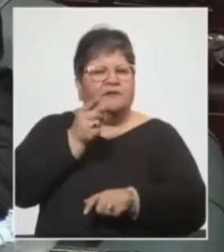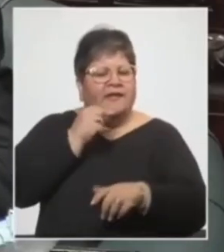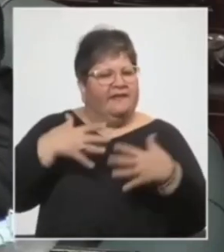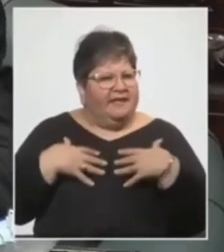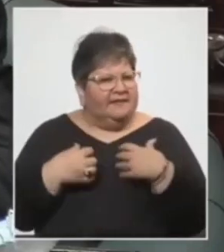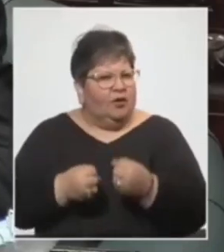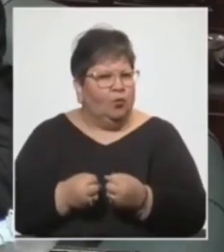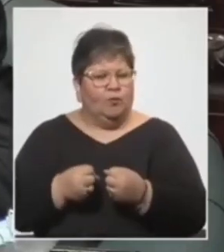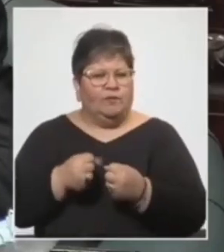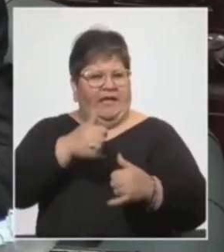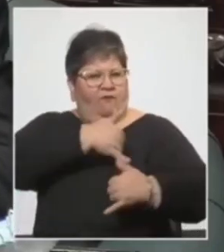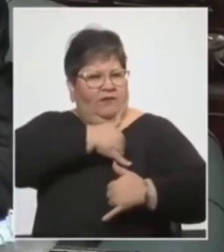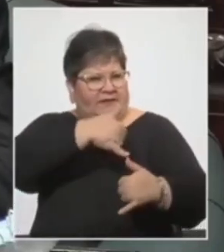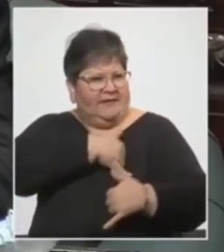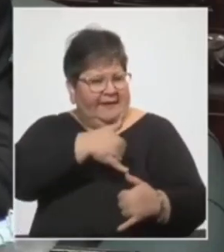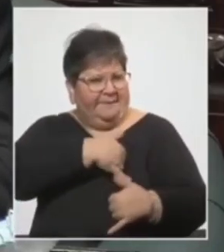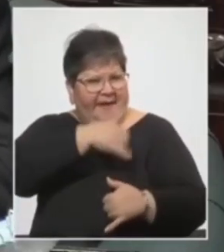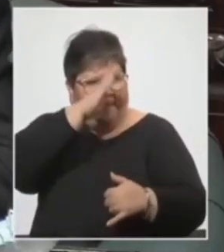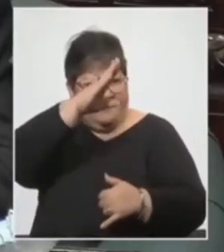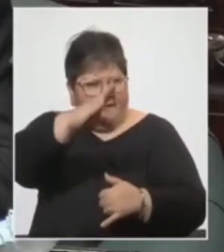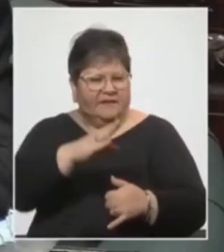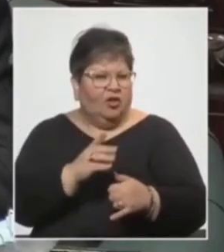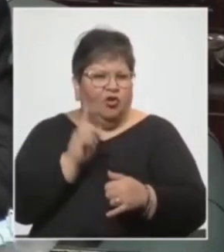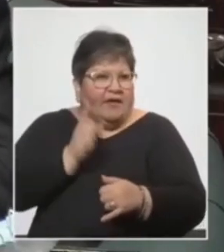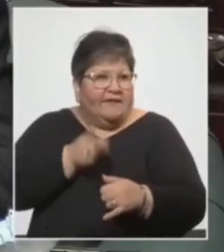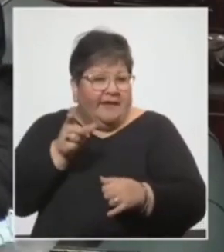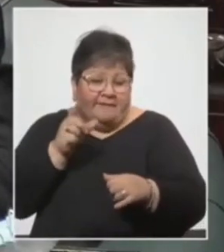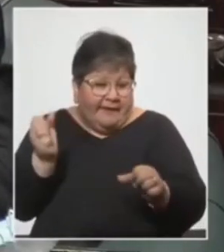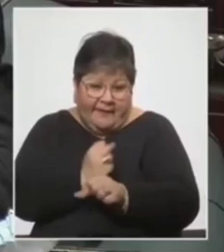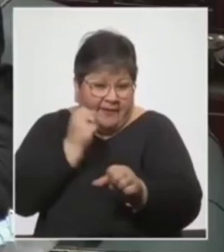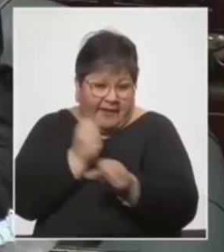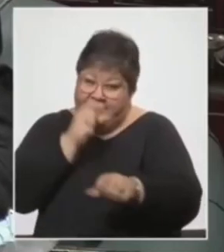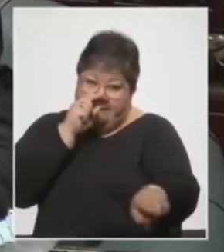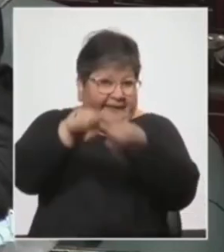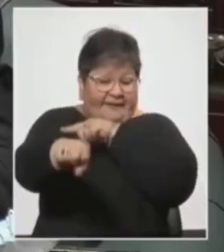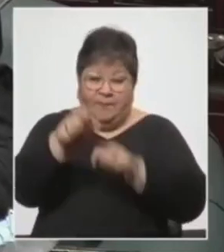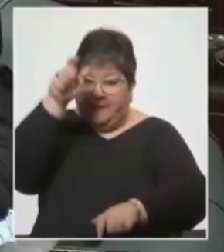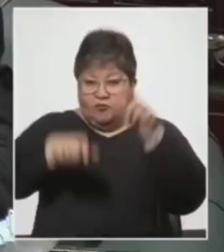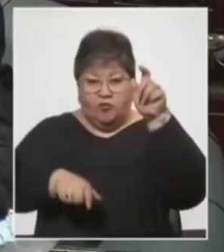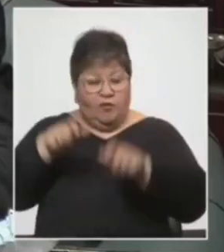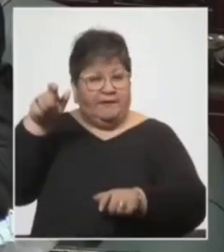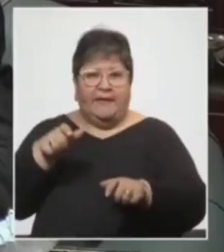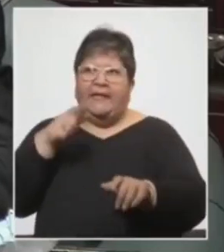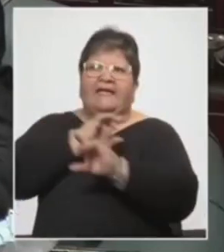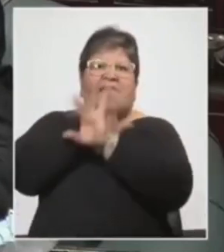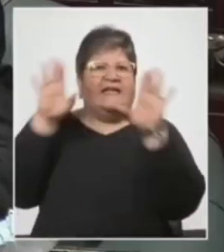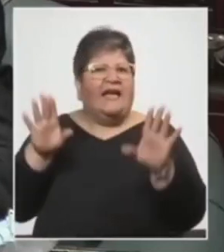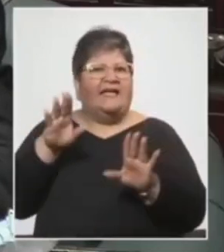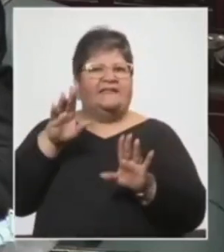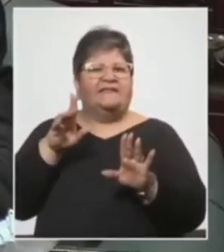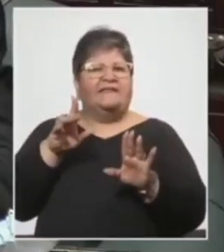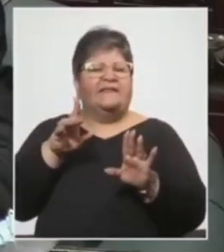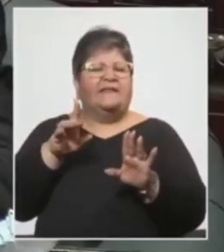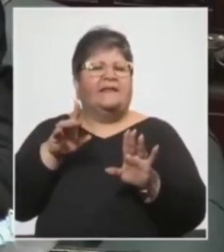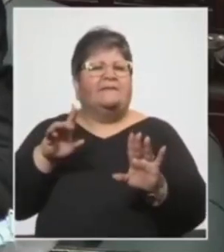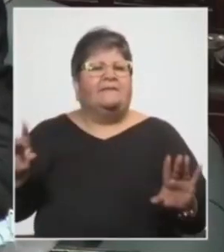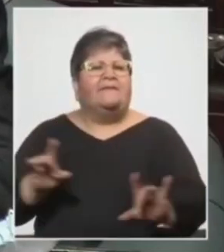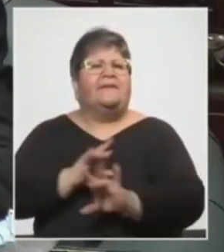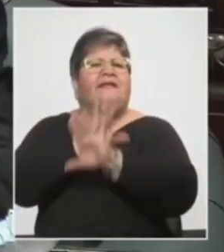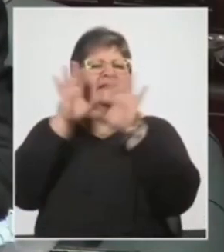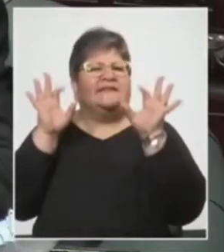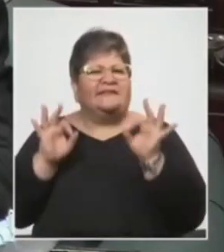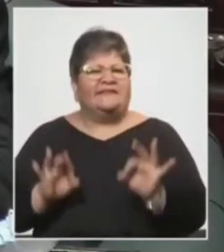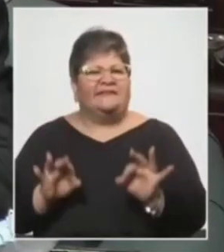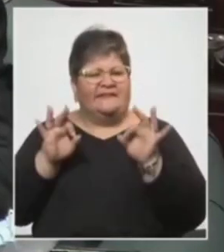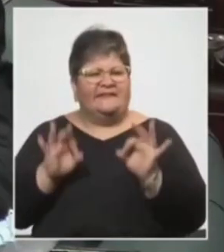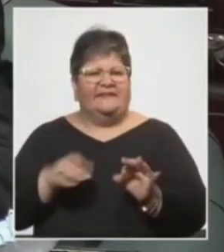de las Fuerzas Armadas, los que tengan que actuar, que tengan claras garantías, precisas garantías, a la hora